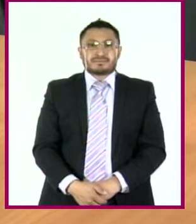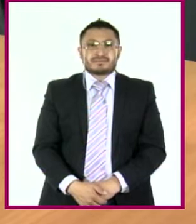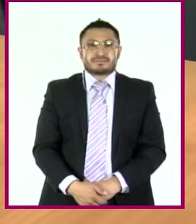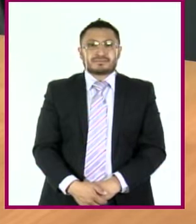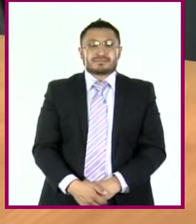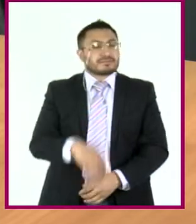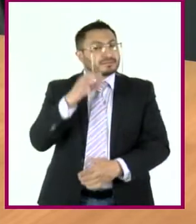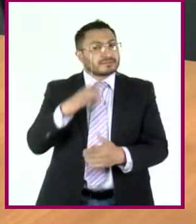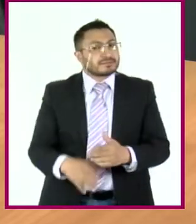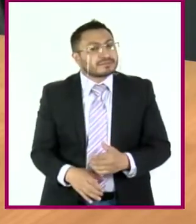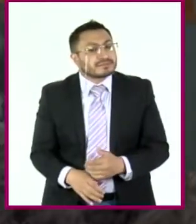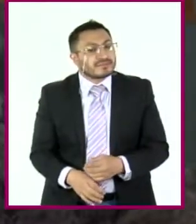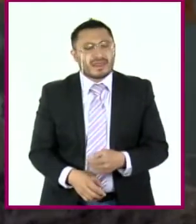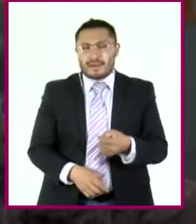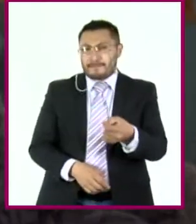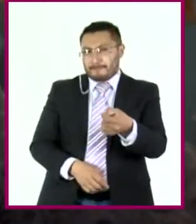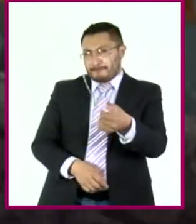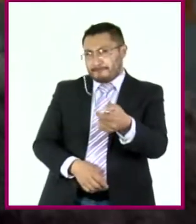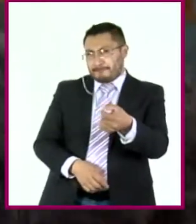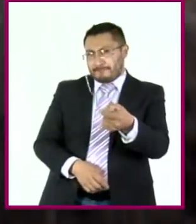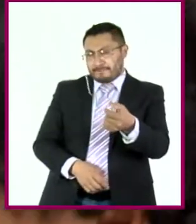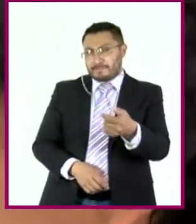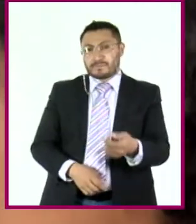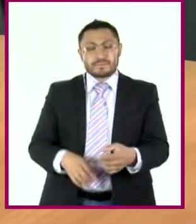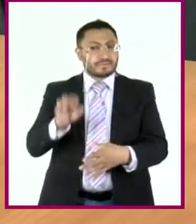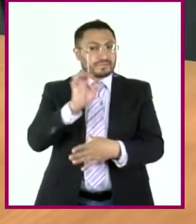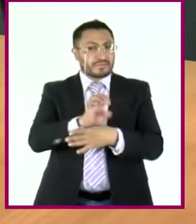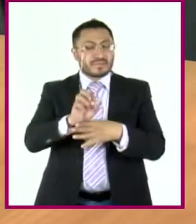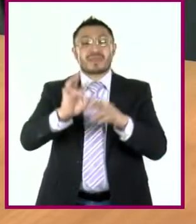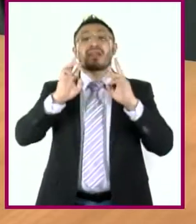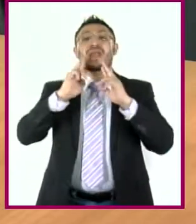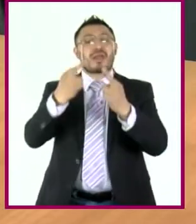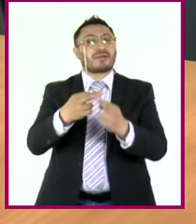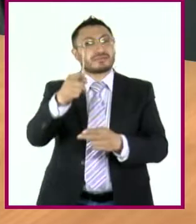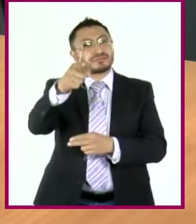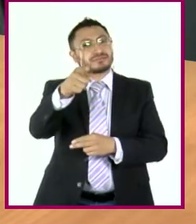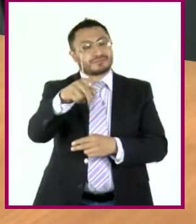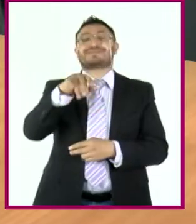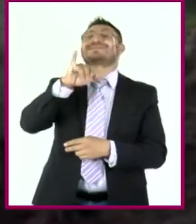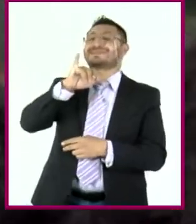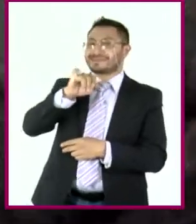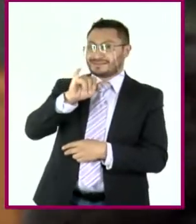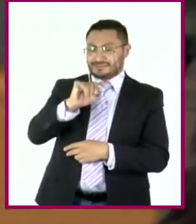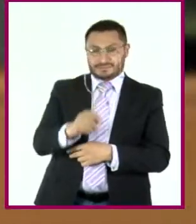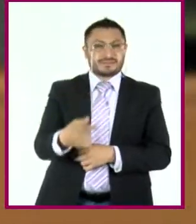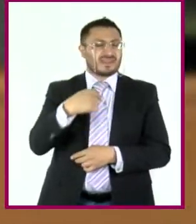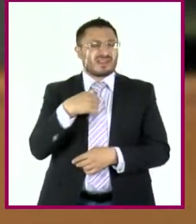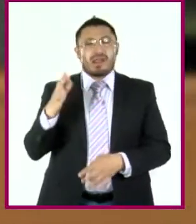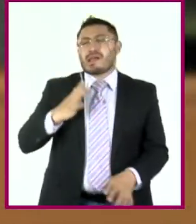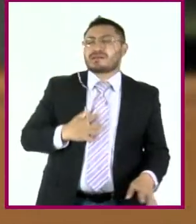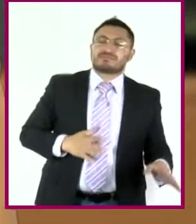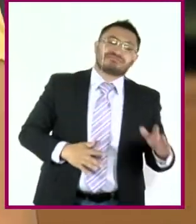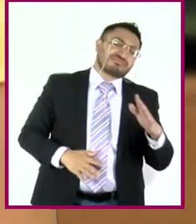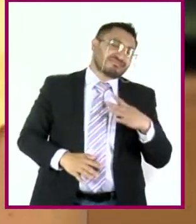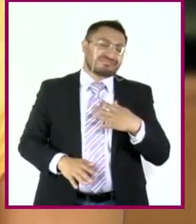¿Acabaste? Casi, casi. ¿Entonces ya no vas a la reunión? Obviamente voy. Yo ya estoy bien cansada.